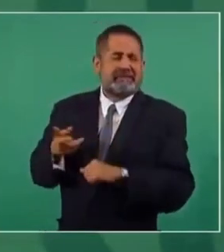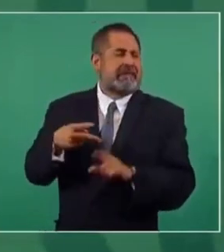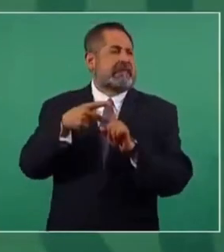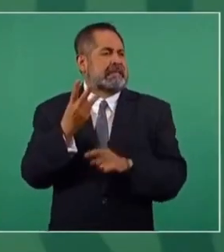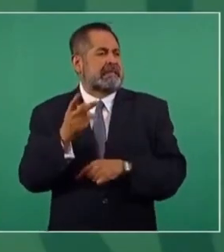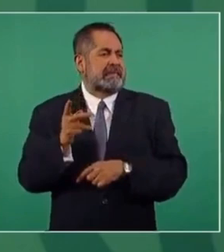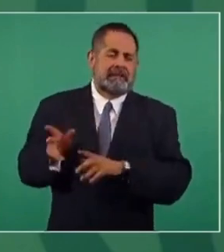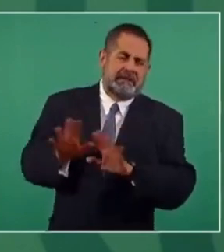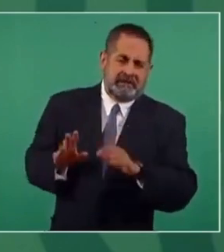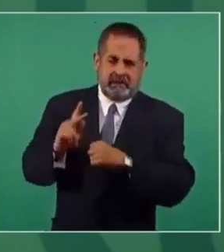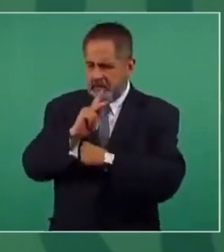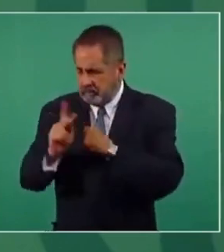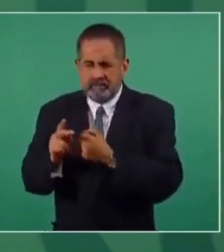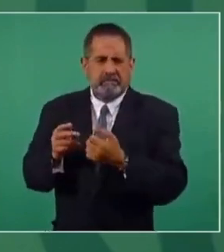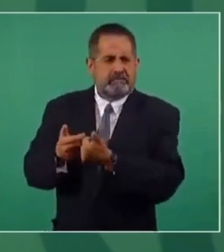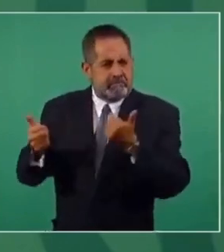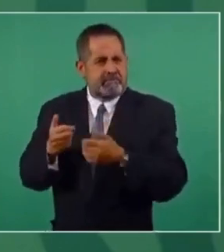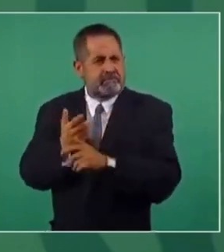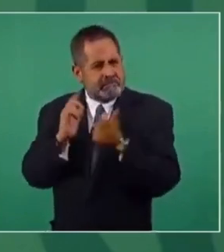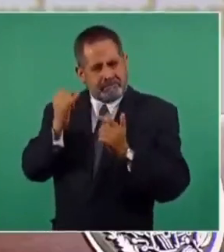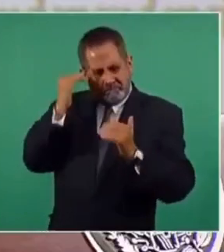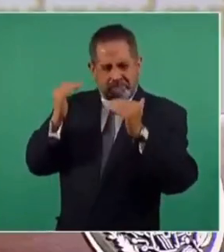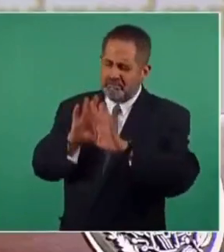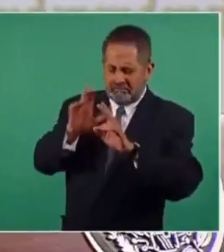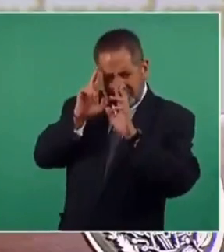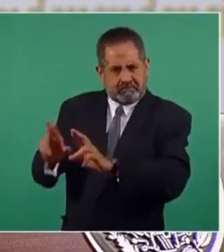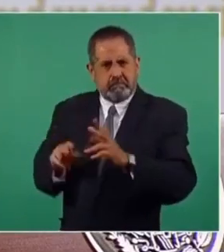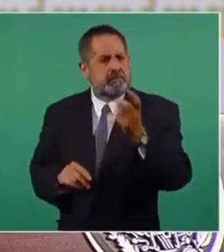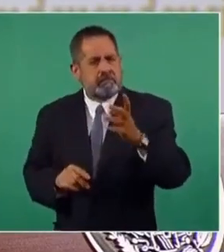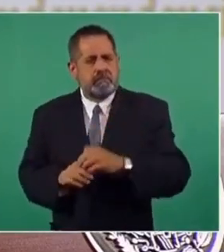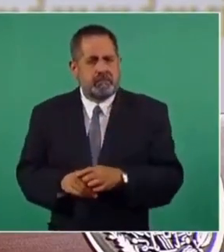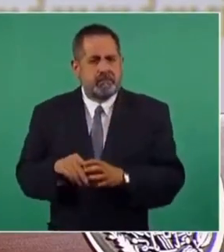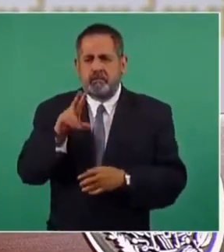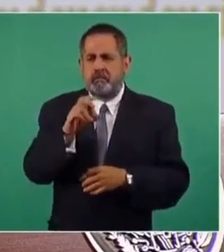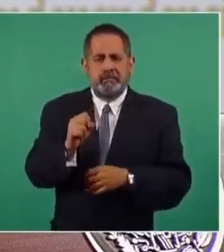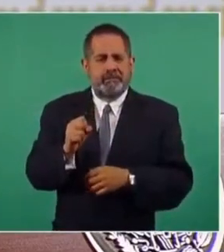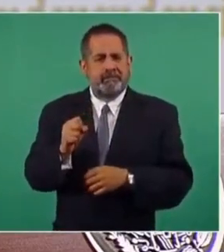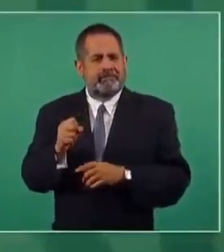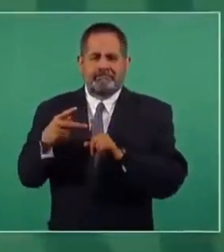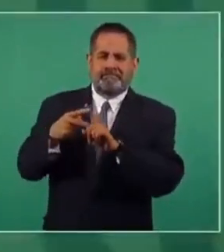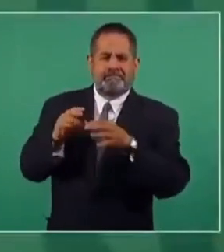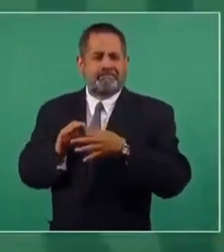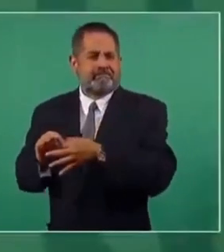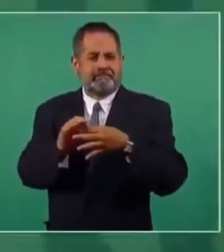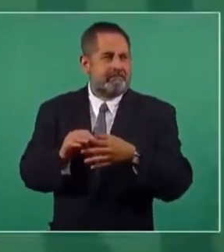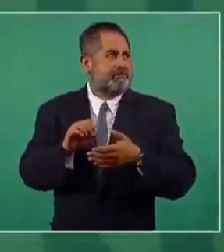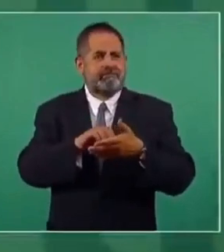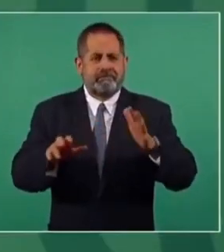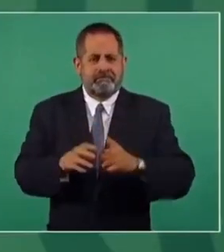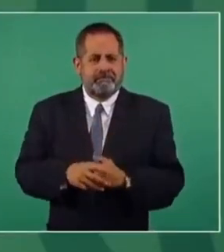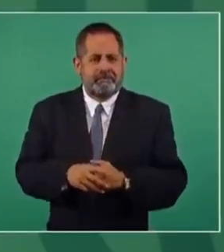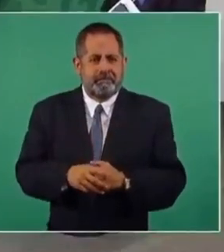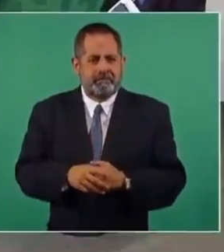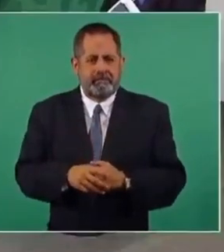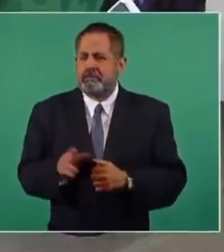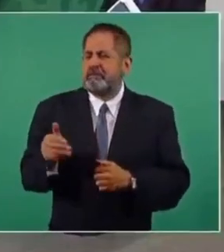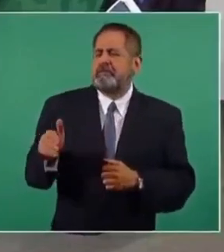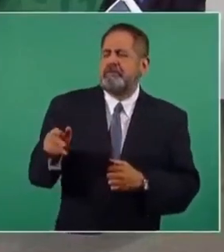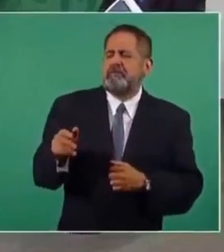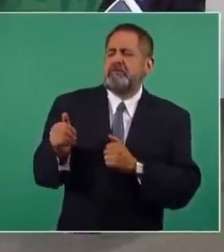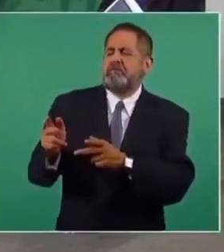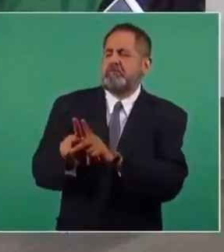pueblos, son países independientes, libres, soberanos, no es un triángulo, es como decir, es un patio,